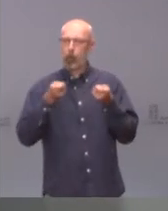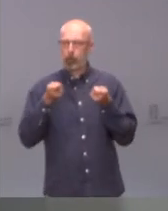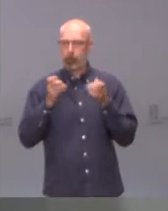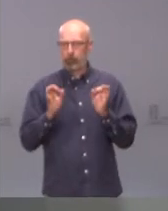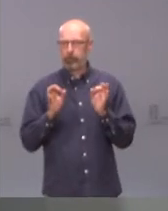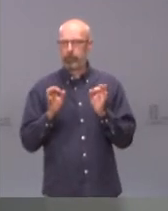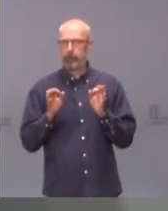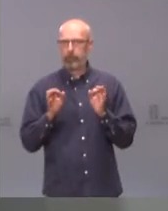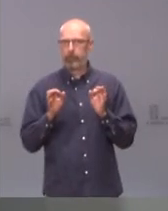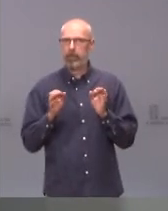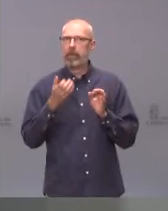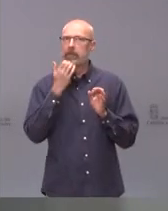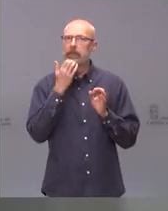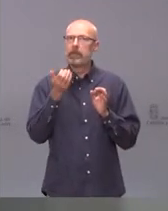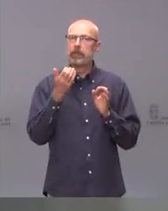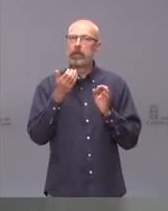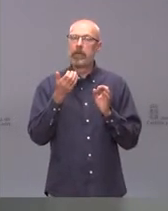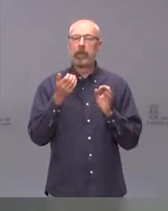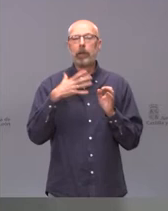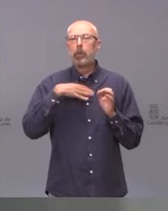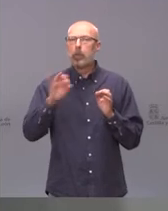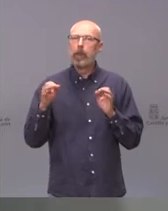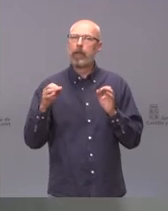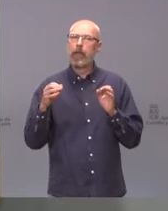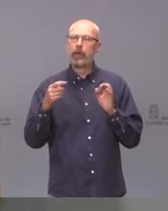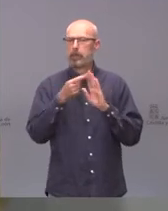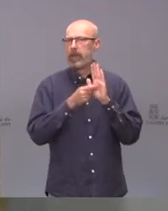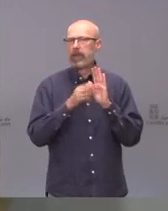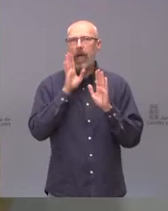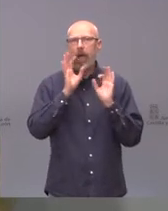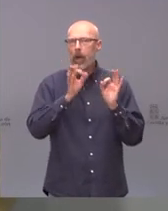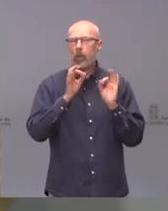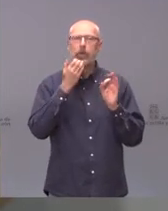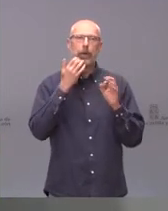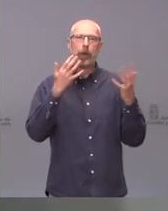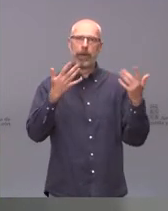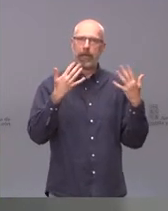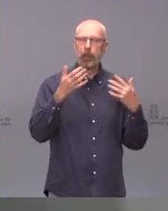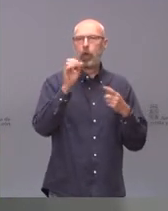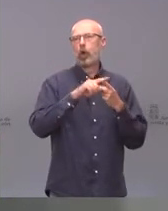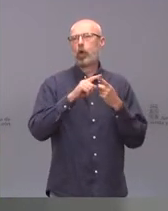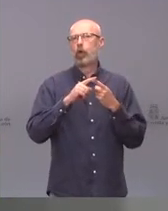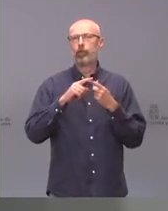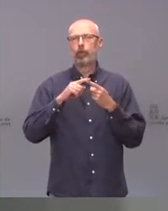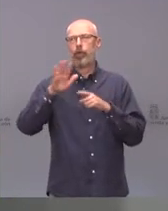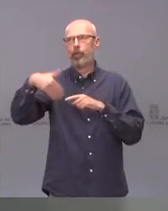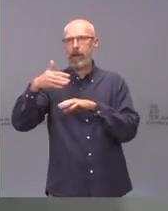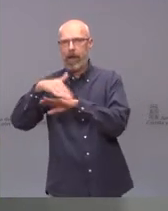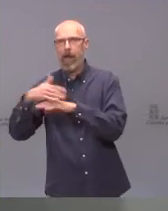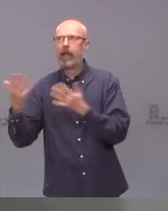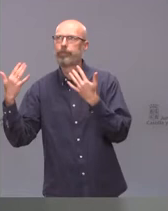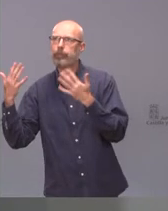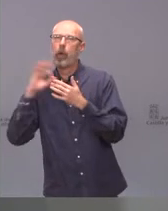que seamos capaces de mantener las medidas de ventilación, permanecer en el aire libre cuando sea posible, mantener las distancias.